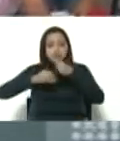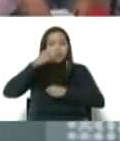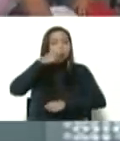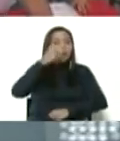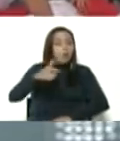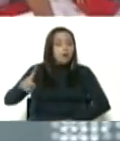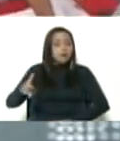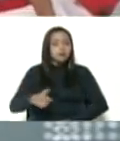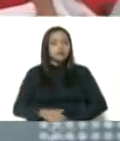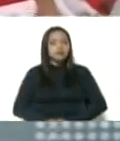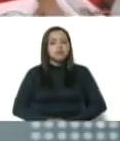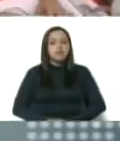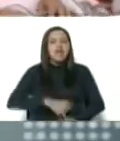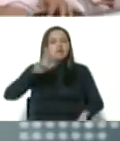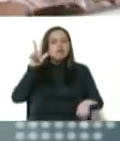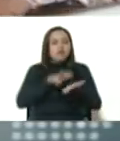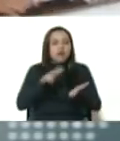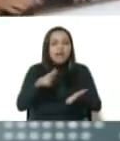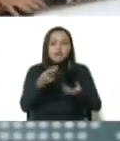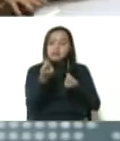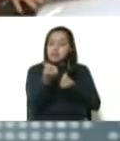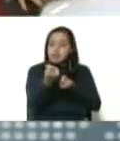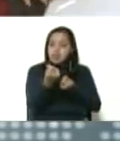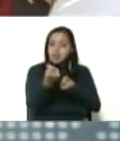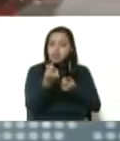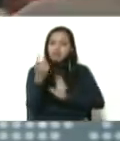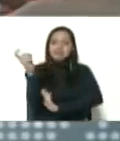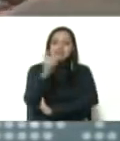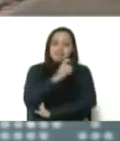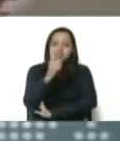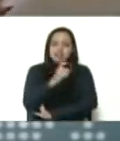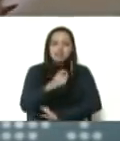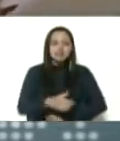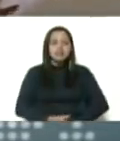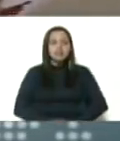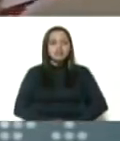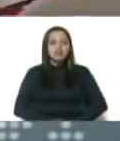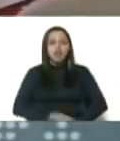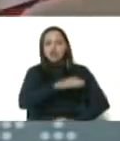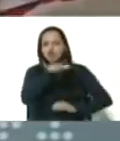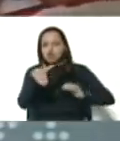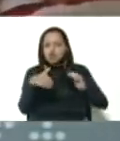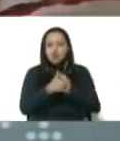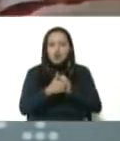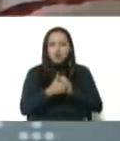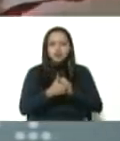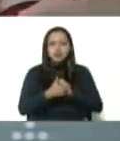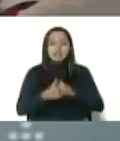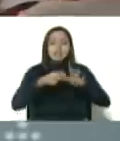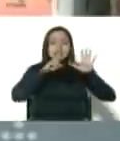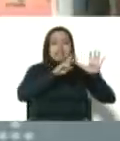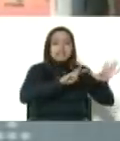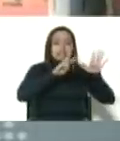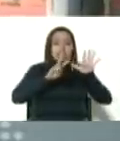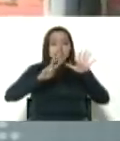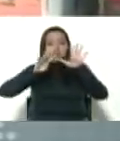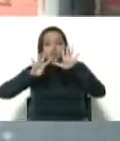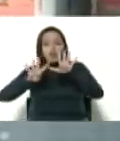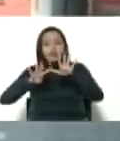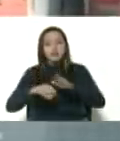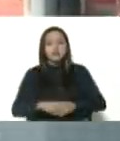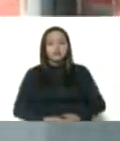y aprobaré los recursos necesarios para que todas ellas, las 779,